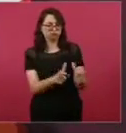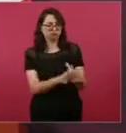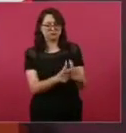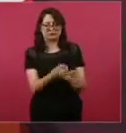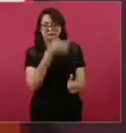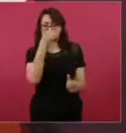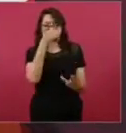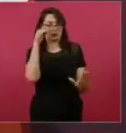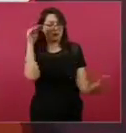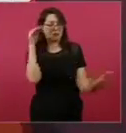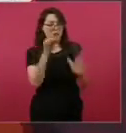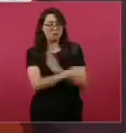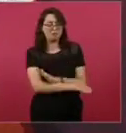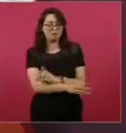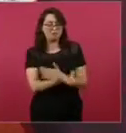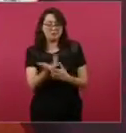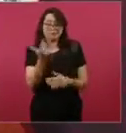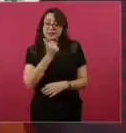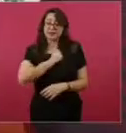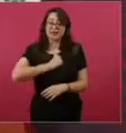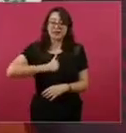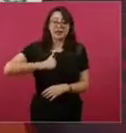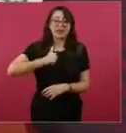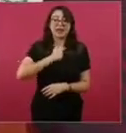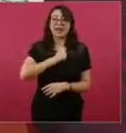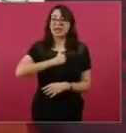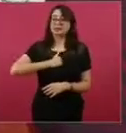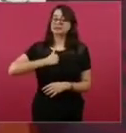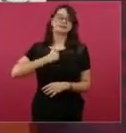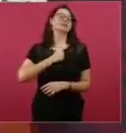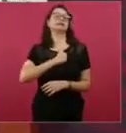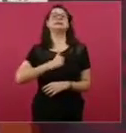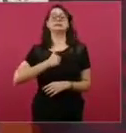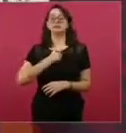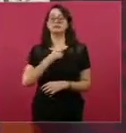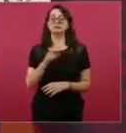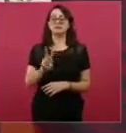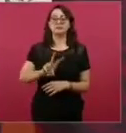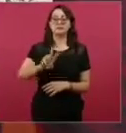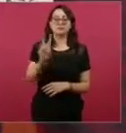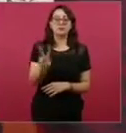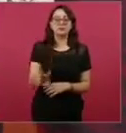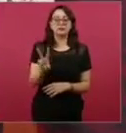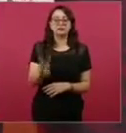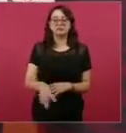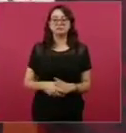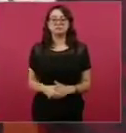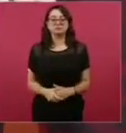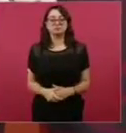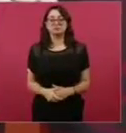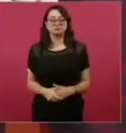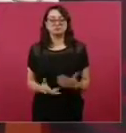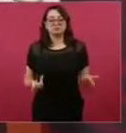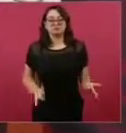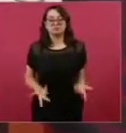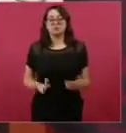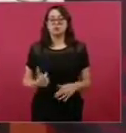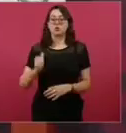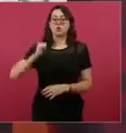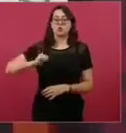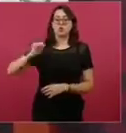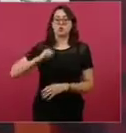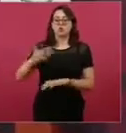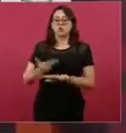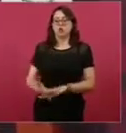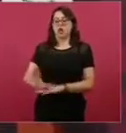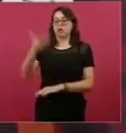porque ya no tenía nada que ver con sus orígenes.